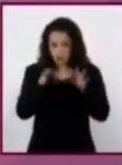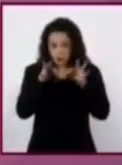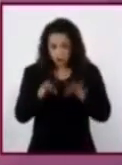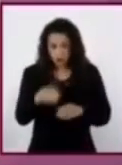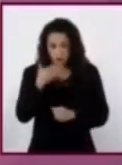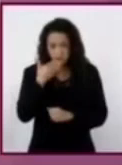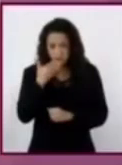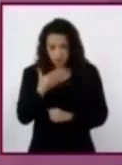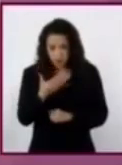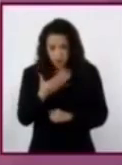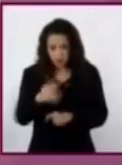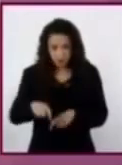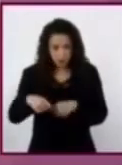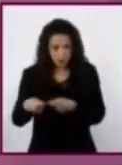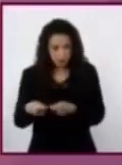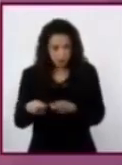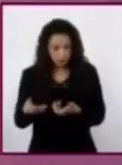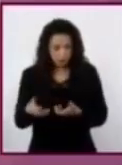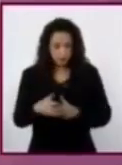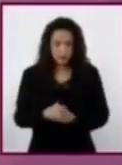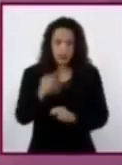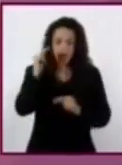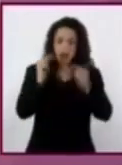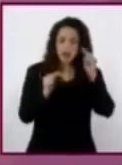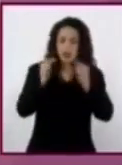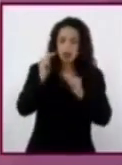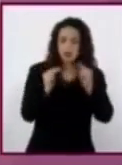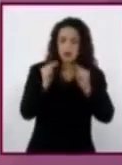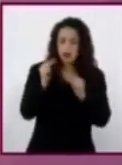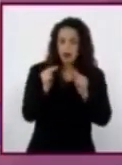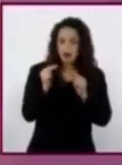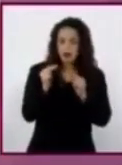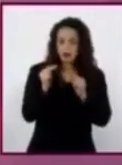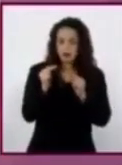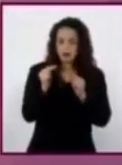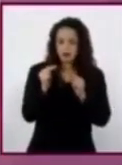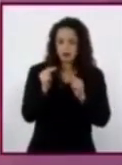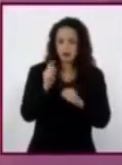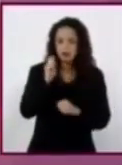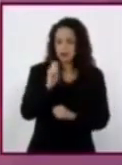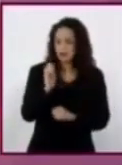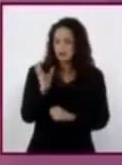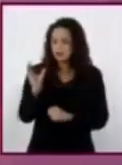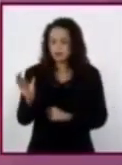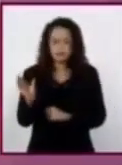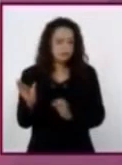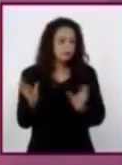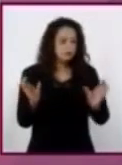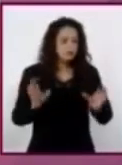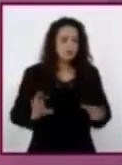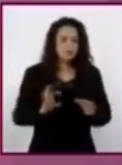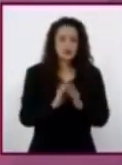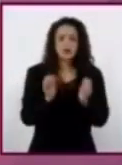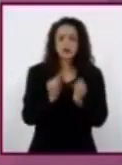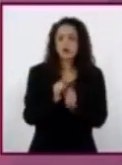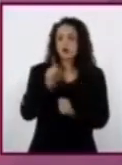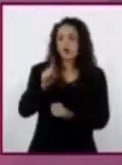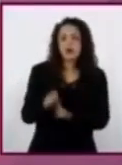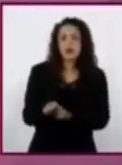que otorga. Nivel de abstracción y clasificación acorde con tu edad.